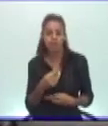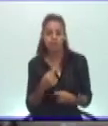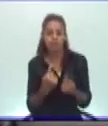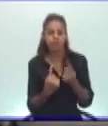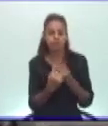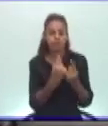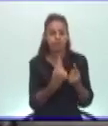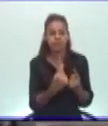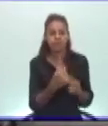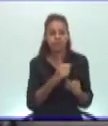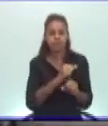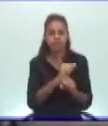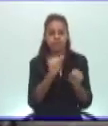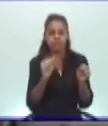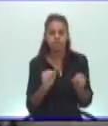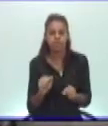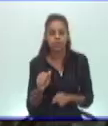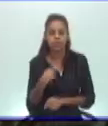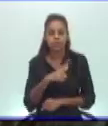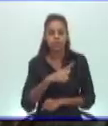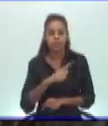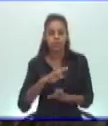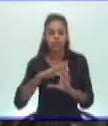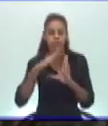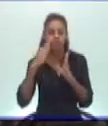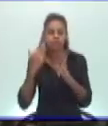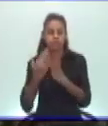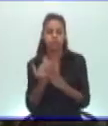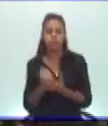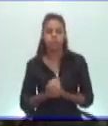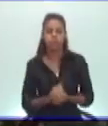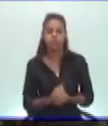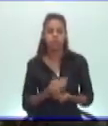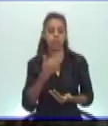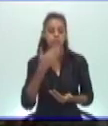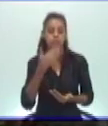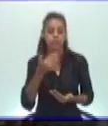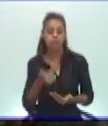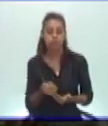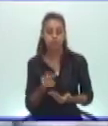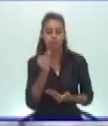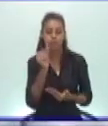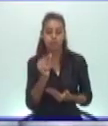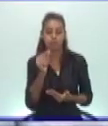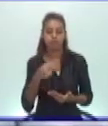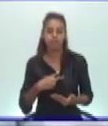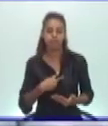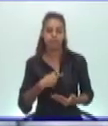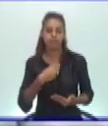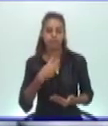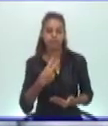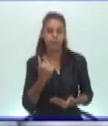todos los sistemas sociales conocidos del mundo. Mientras más virtudes de esas uno tenga, más vale como ser humano.